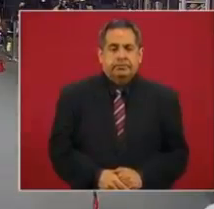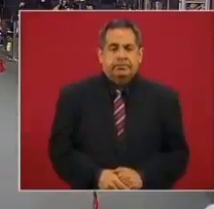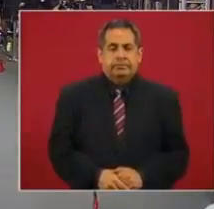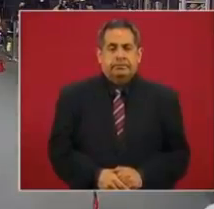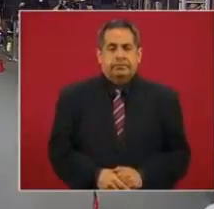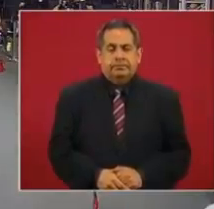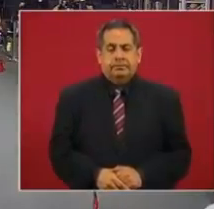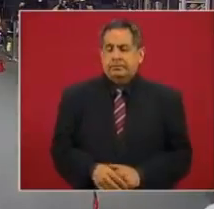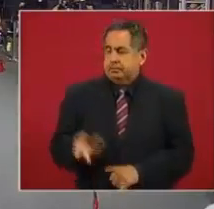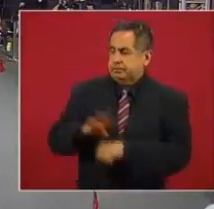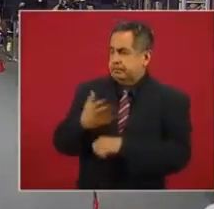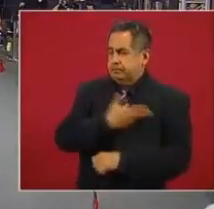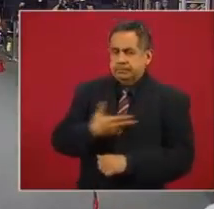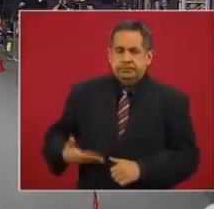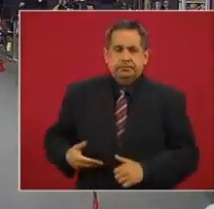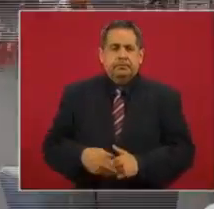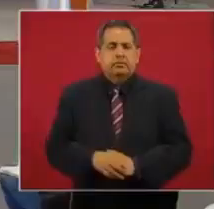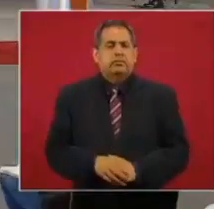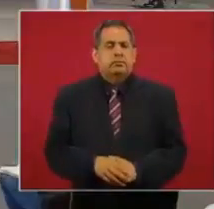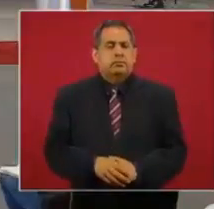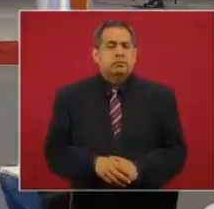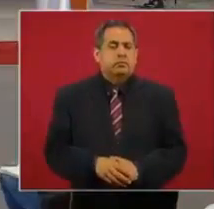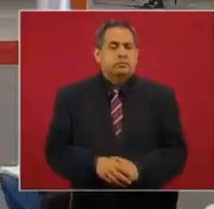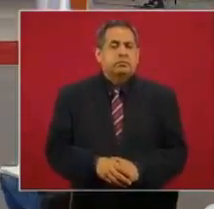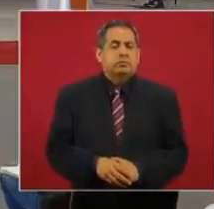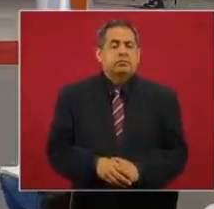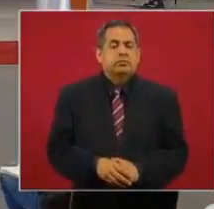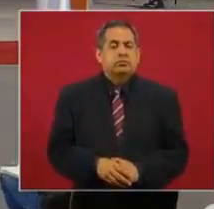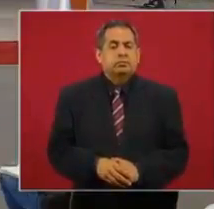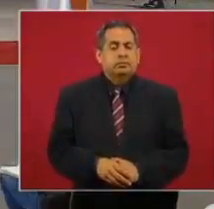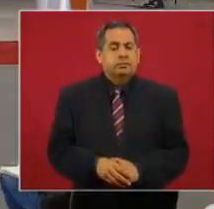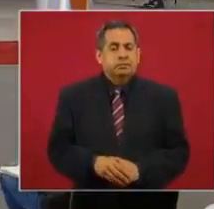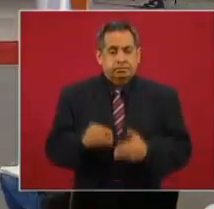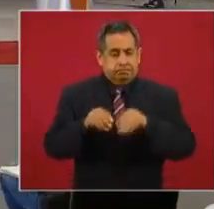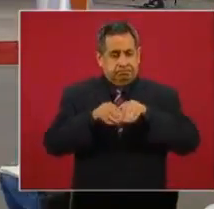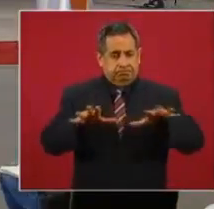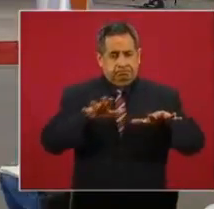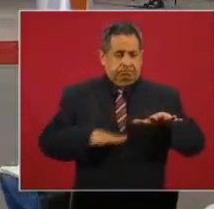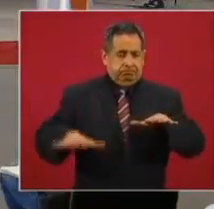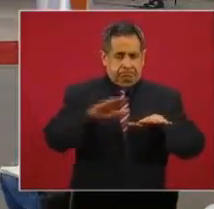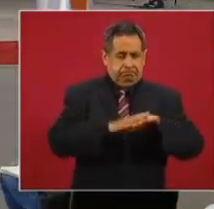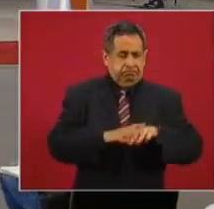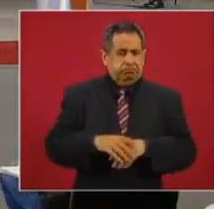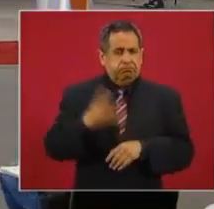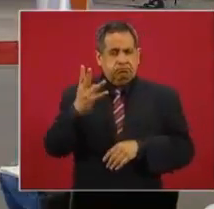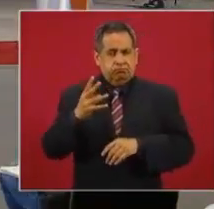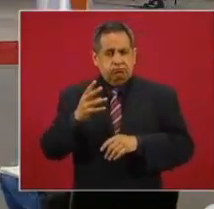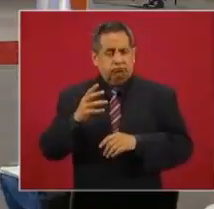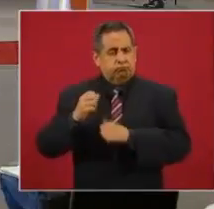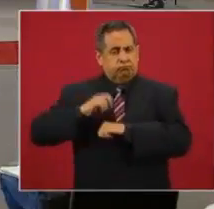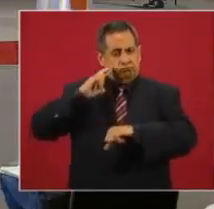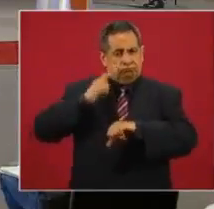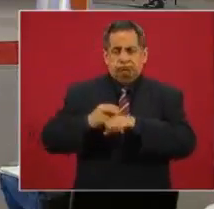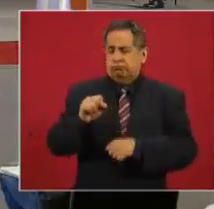Con permiso señor presidente. Bien, continuando con este despliegue en el territorio nacional de las cuatro fuerzas,